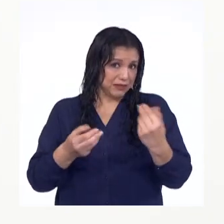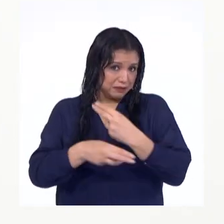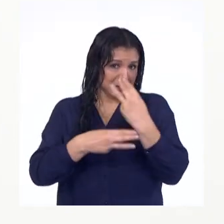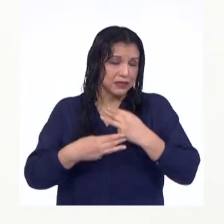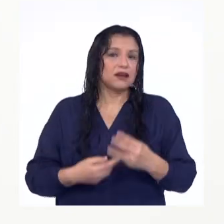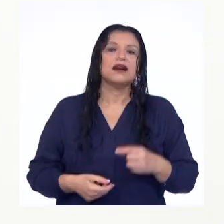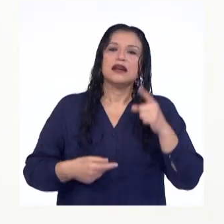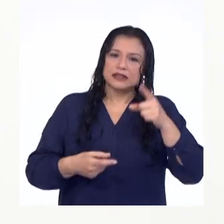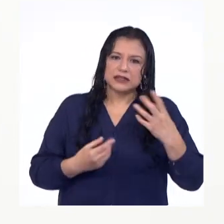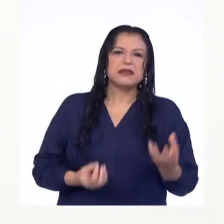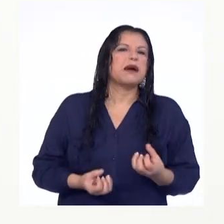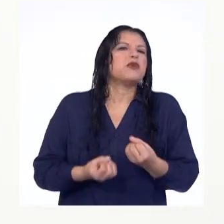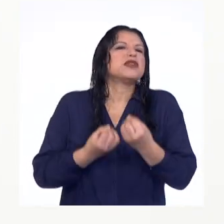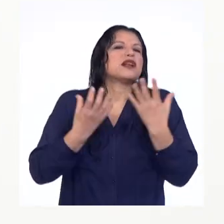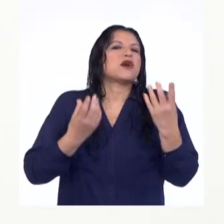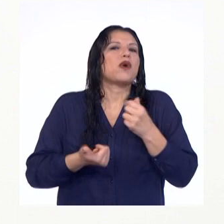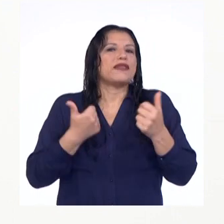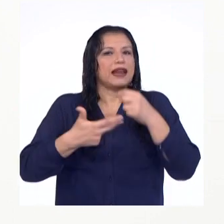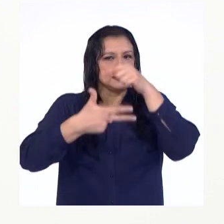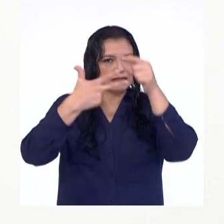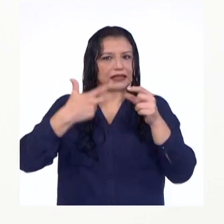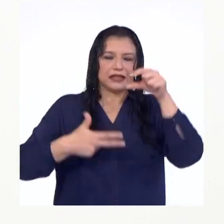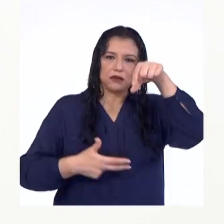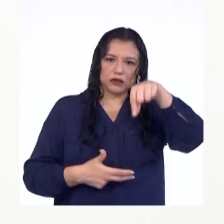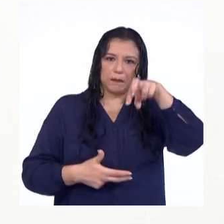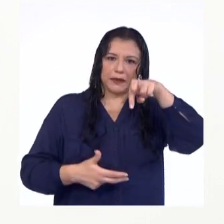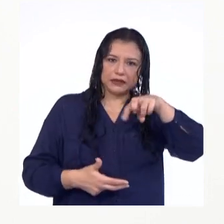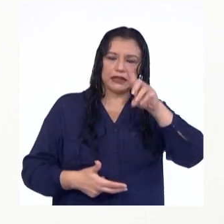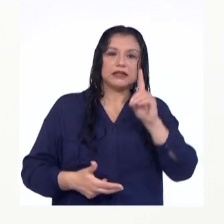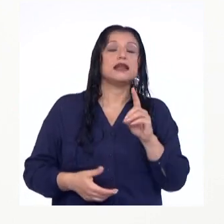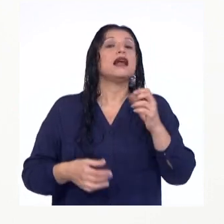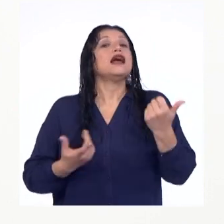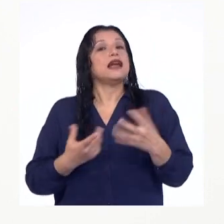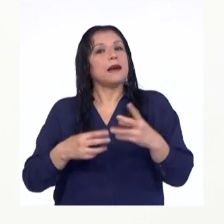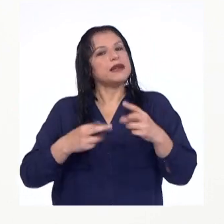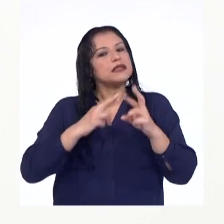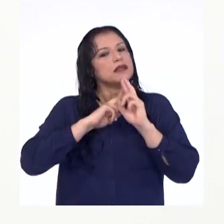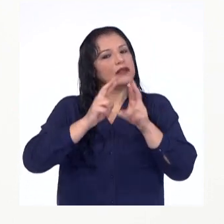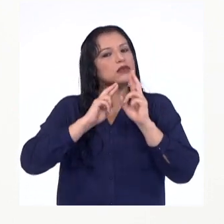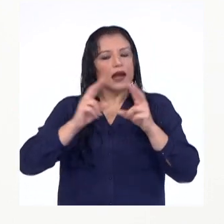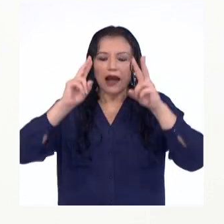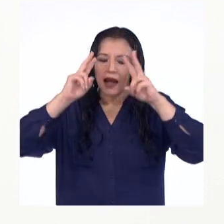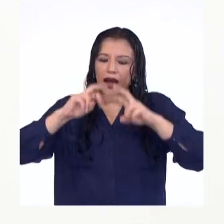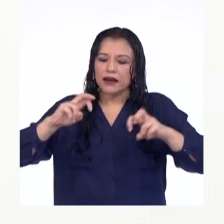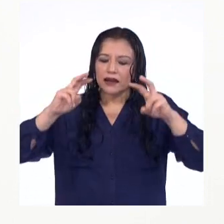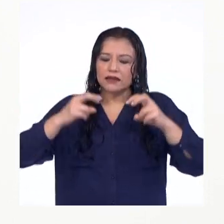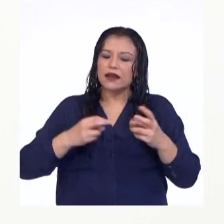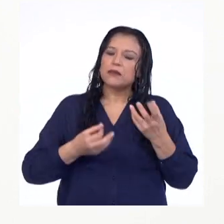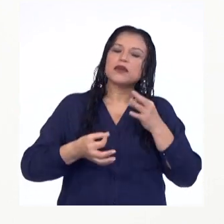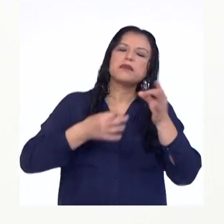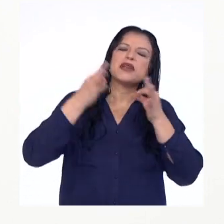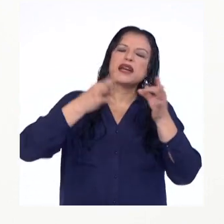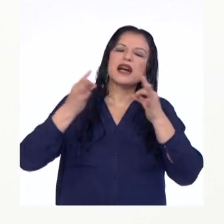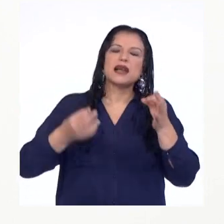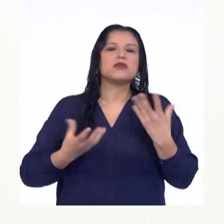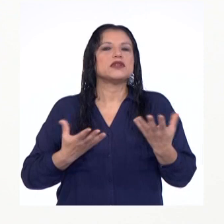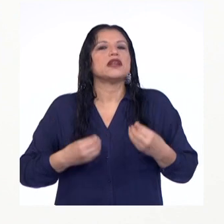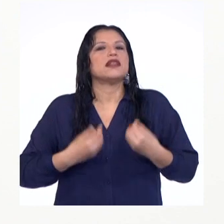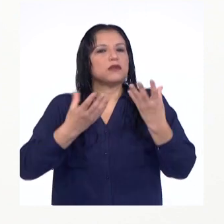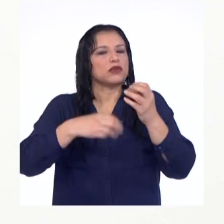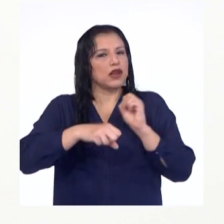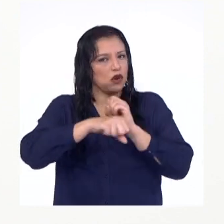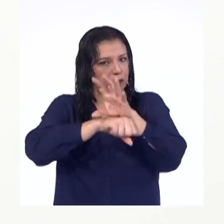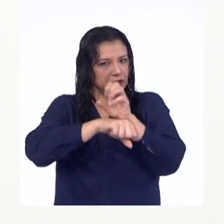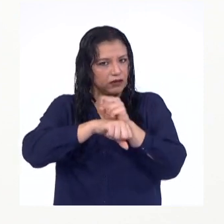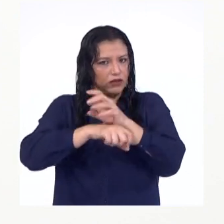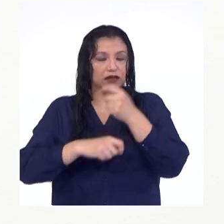calcular la posición de las tres medidas, y a partir de los resultados, analizaremos, interpretaremos, y les daremos recomendaciones